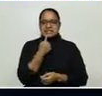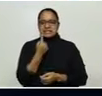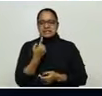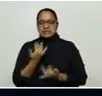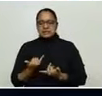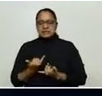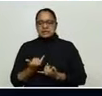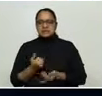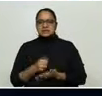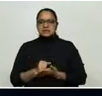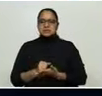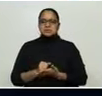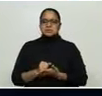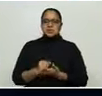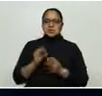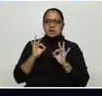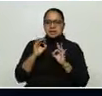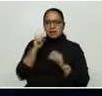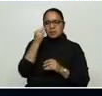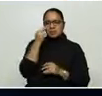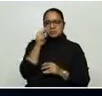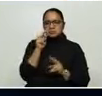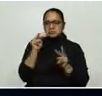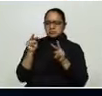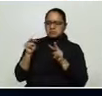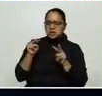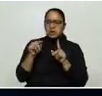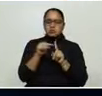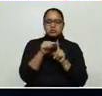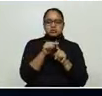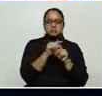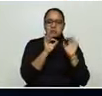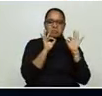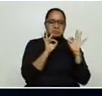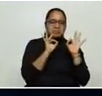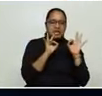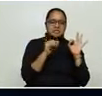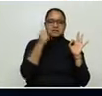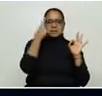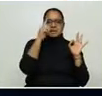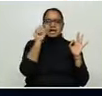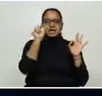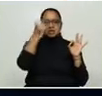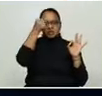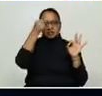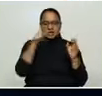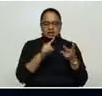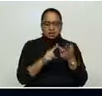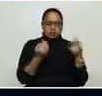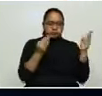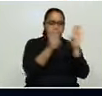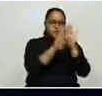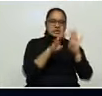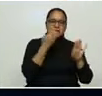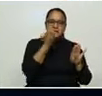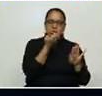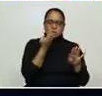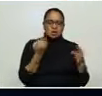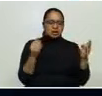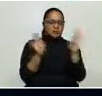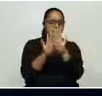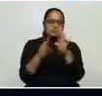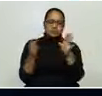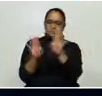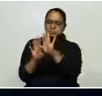positivas que estamos viendo y ha sido un sacrificio enorme para el país. Ser muy bien de